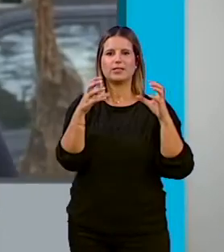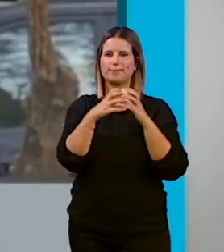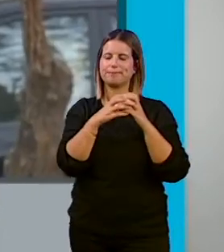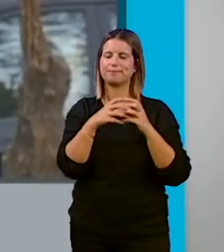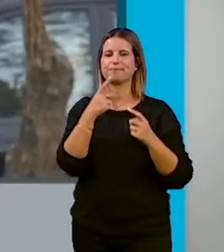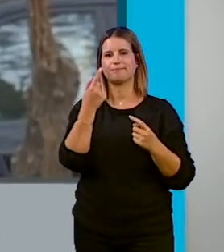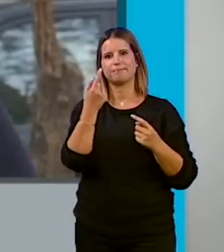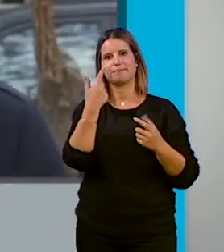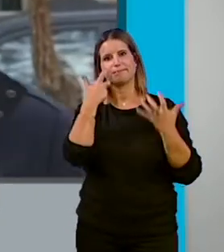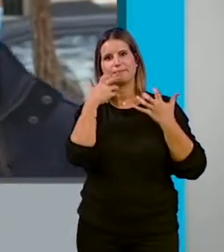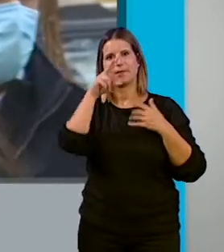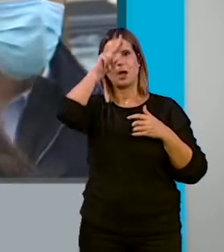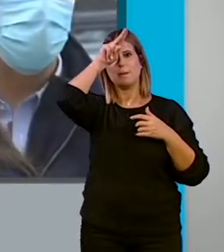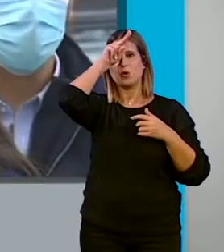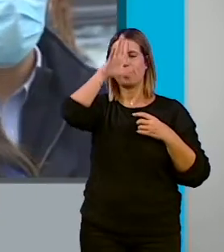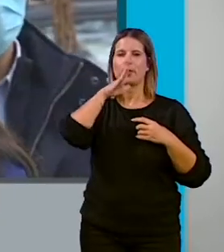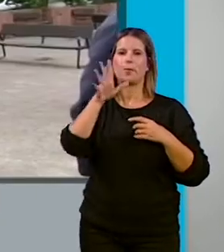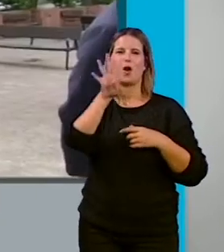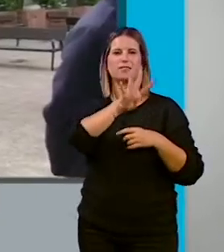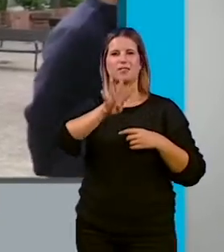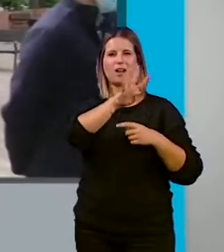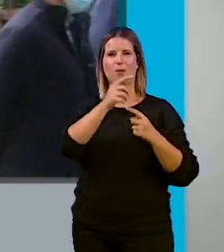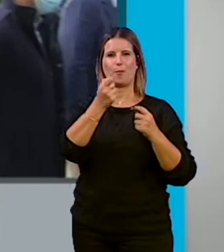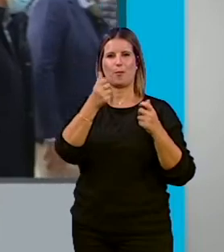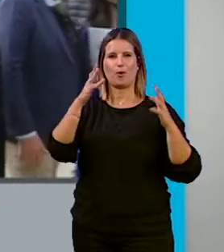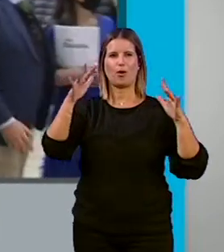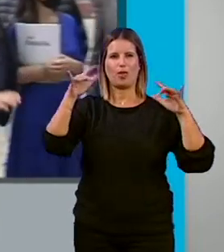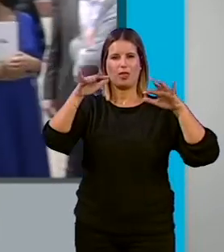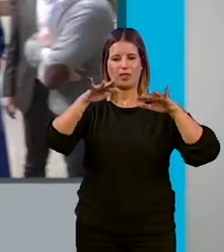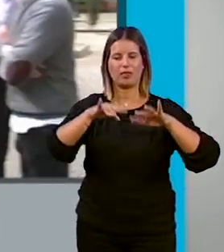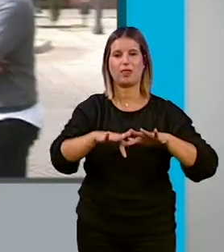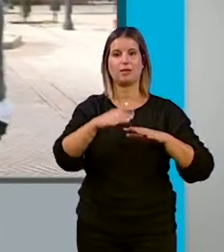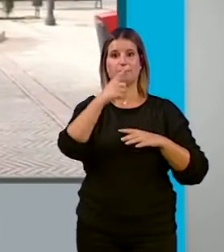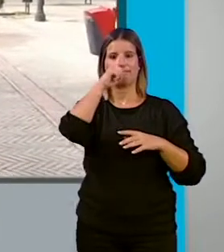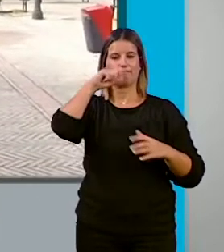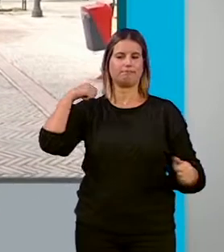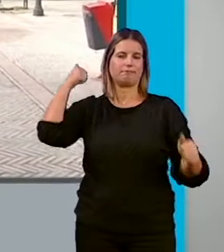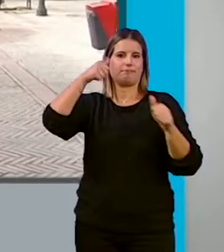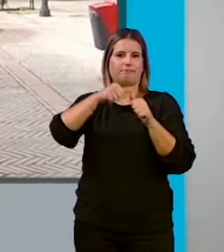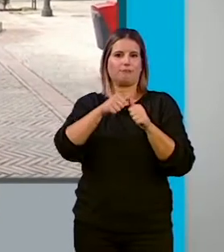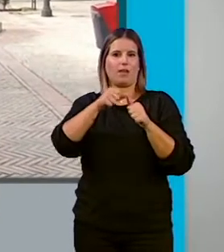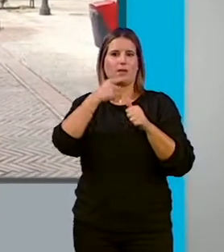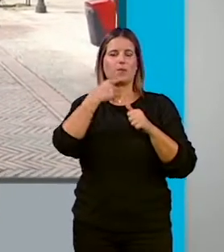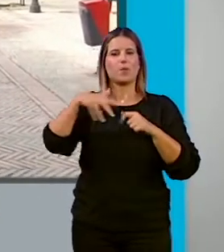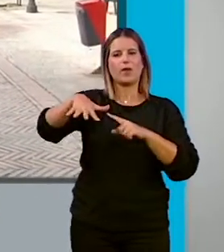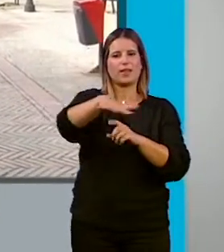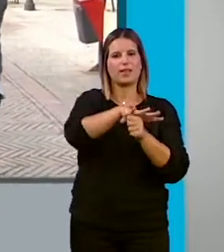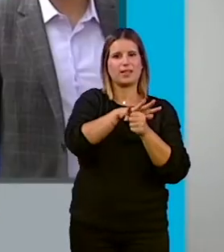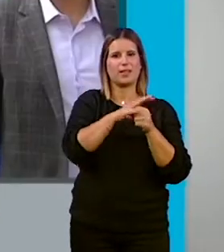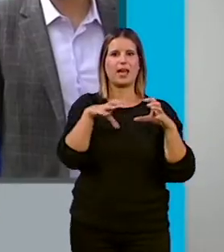ha mostrado su preocupación por el deterioro de la chana, que según afirman en una nota de prensa, en los últimos años ha venido padeciendo el abandono de los distintos